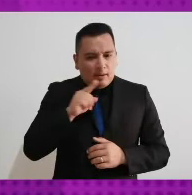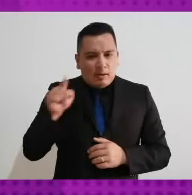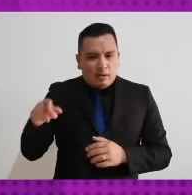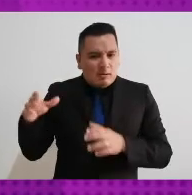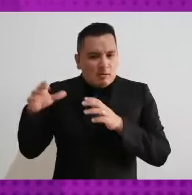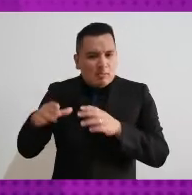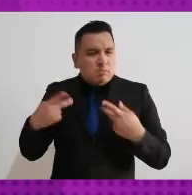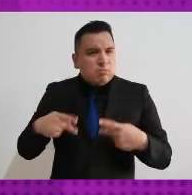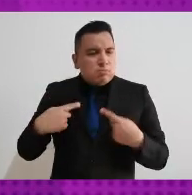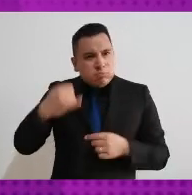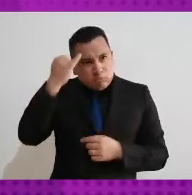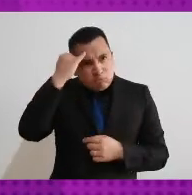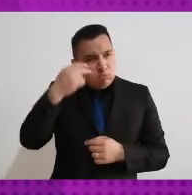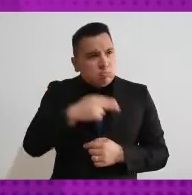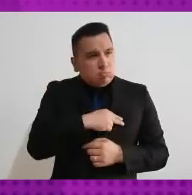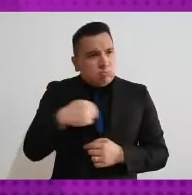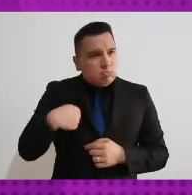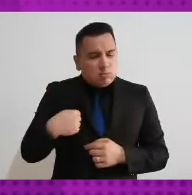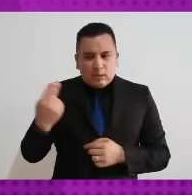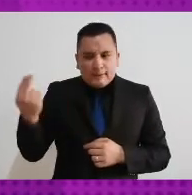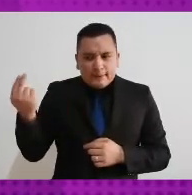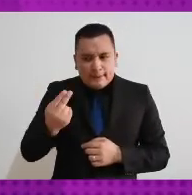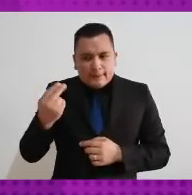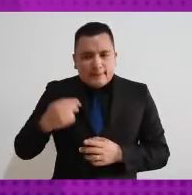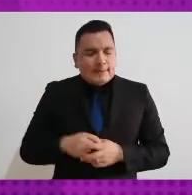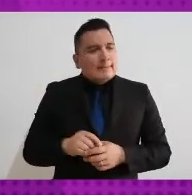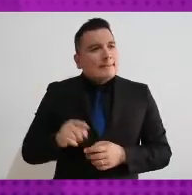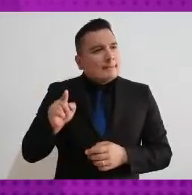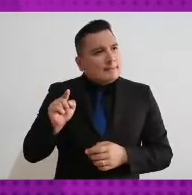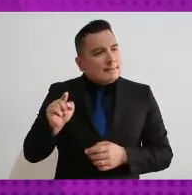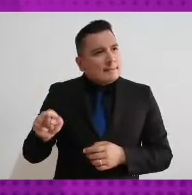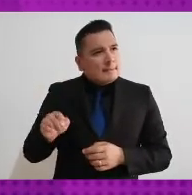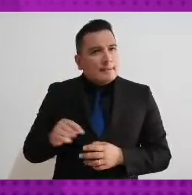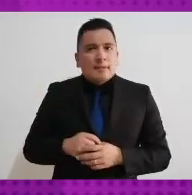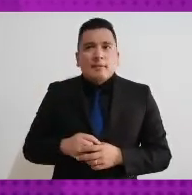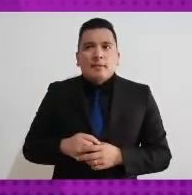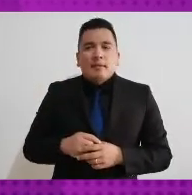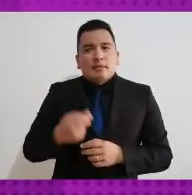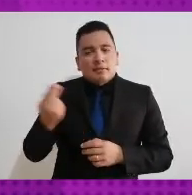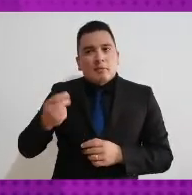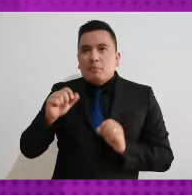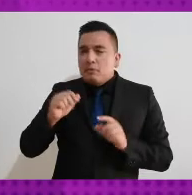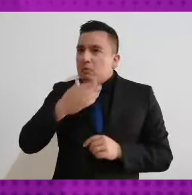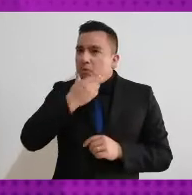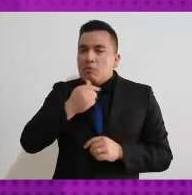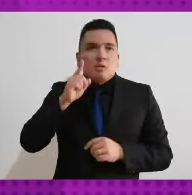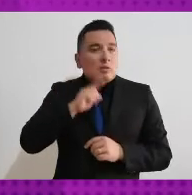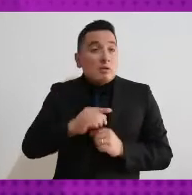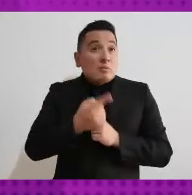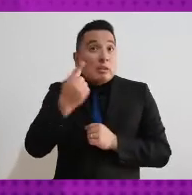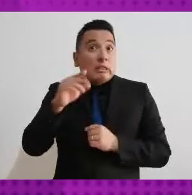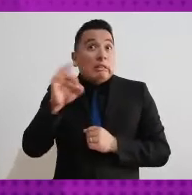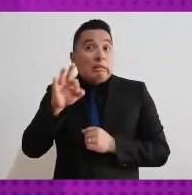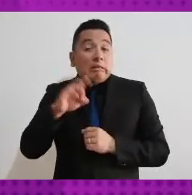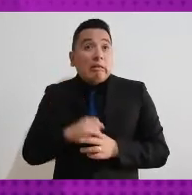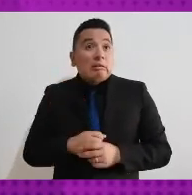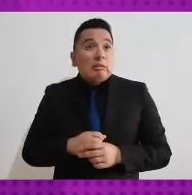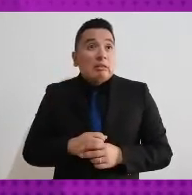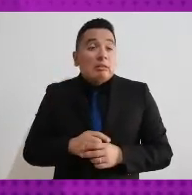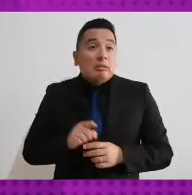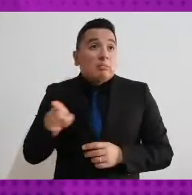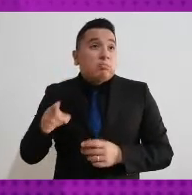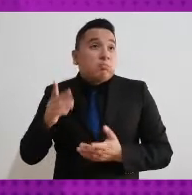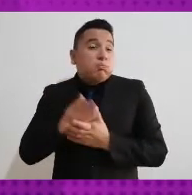cuota a favor de personas indígenas, era probable que nada más se postularan ahí hombres indígenas y las mujeres indígenas,